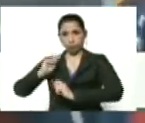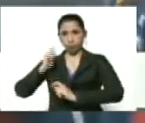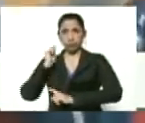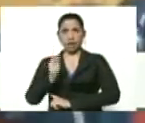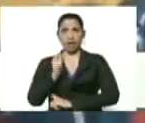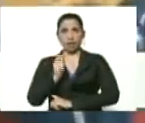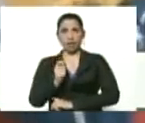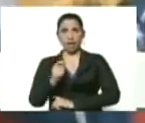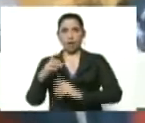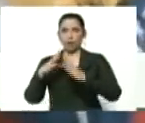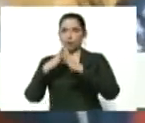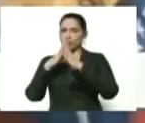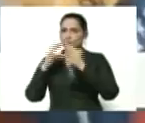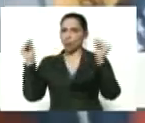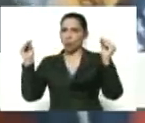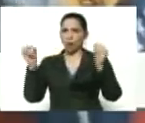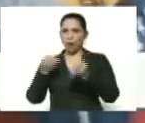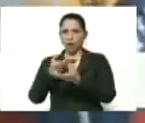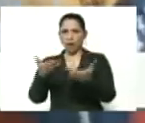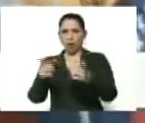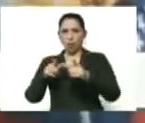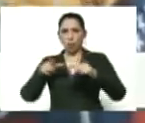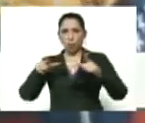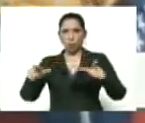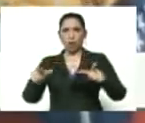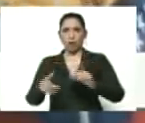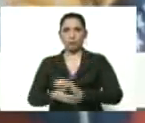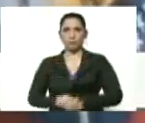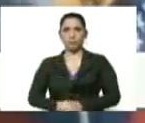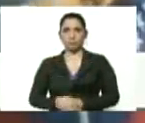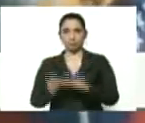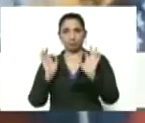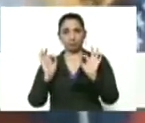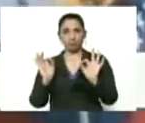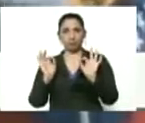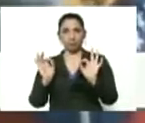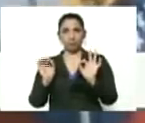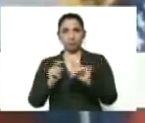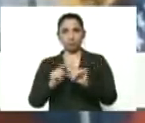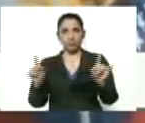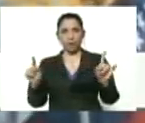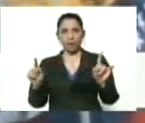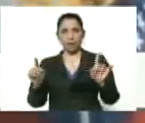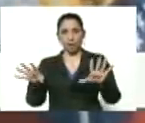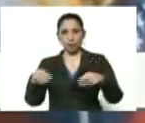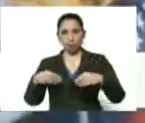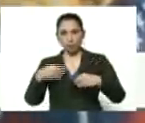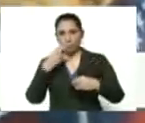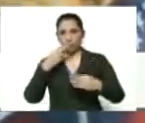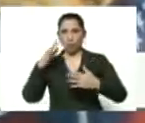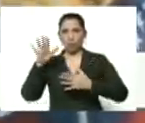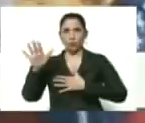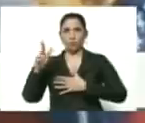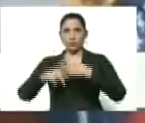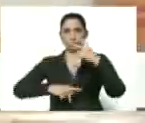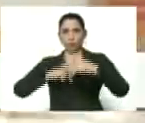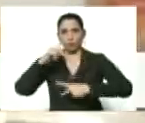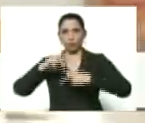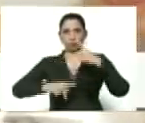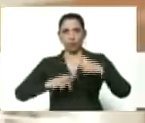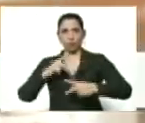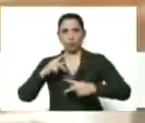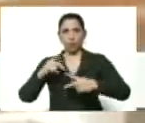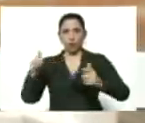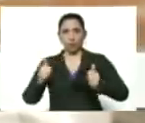en toda esta zona la cuenca lunar específicamente para asumir el compromiso productivo me